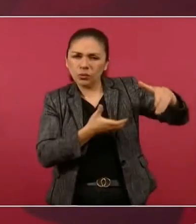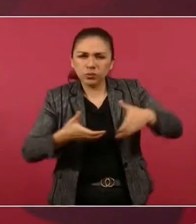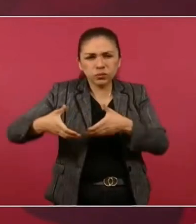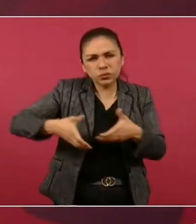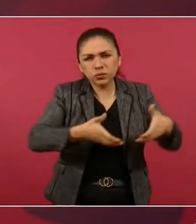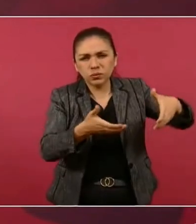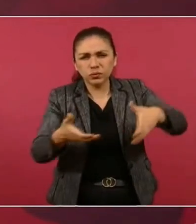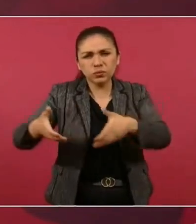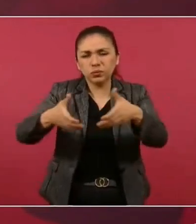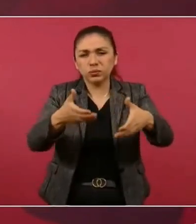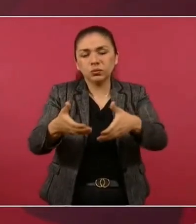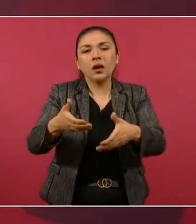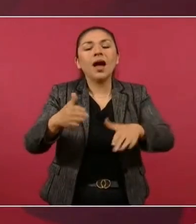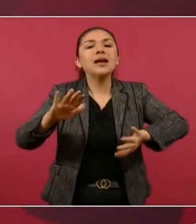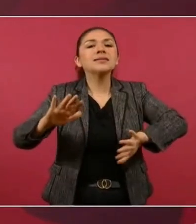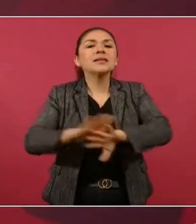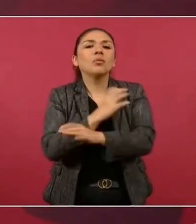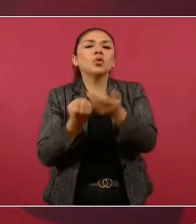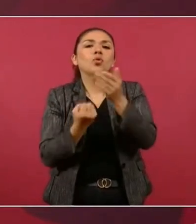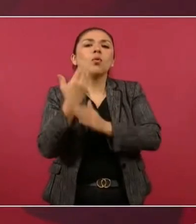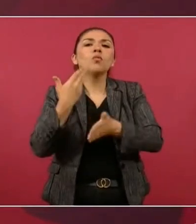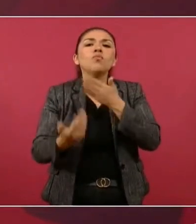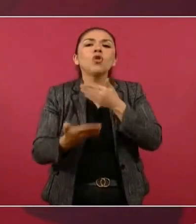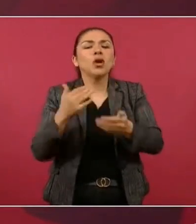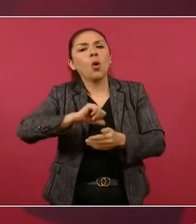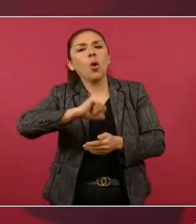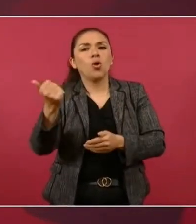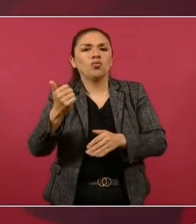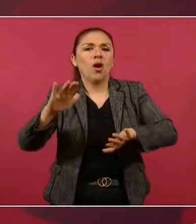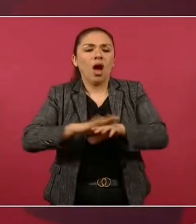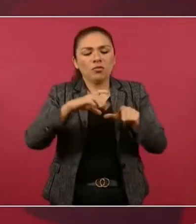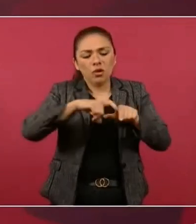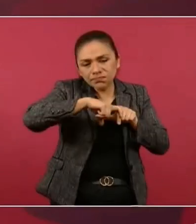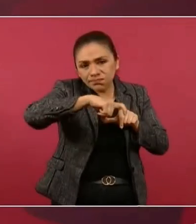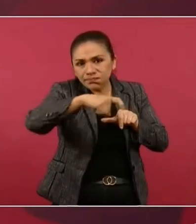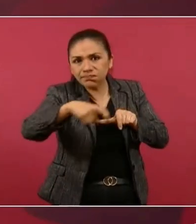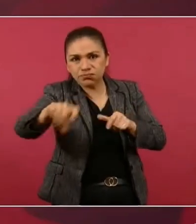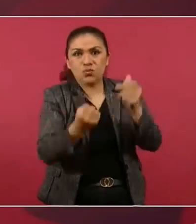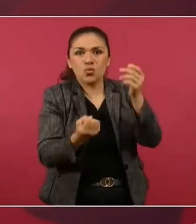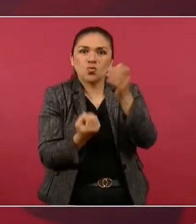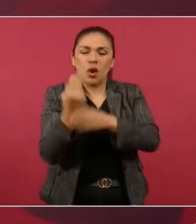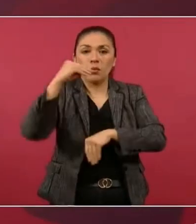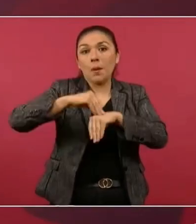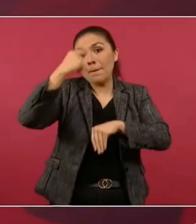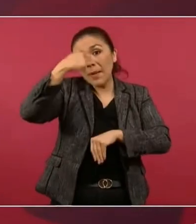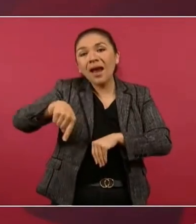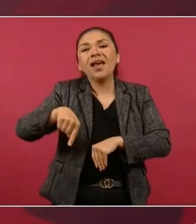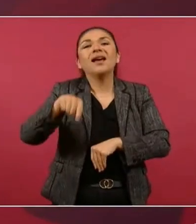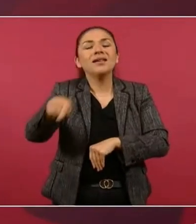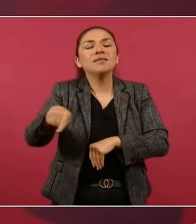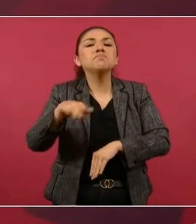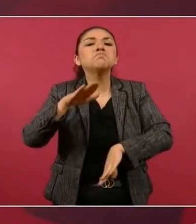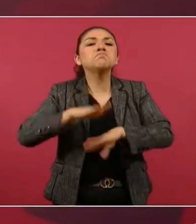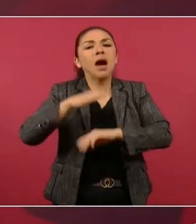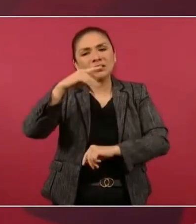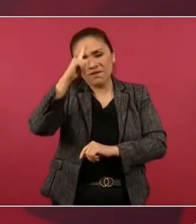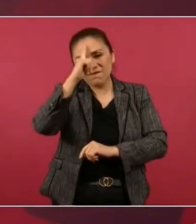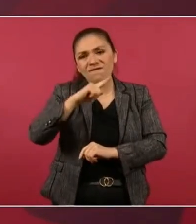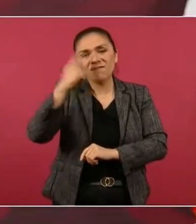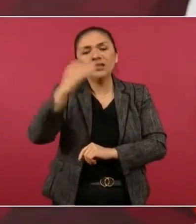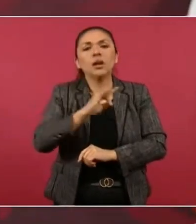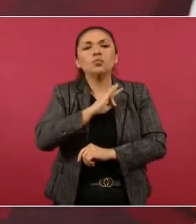la modernización de un tramo de carretera para facilitar el acceso